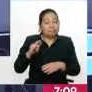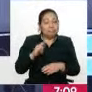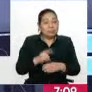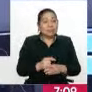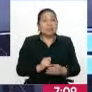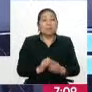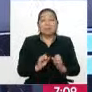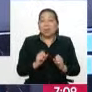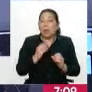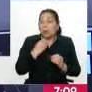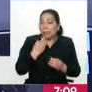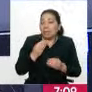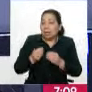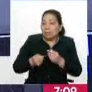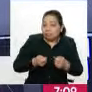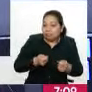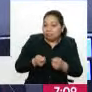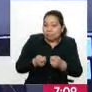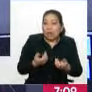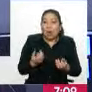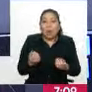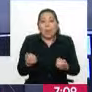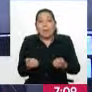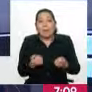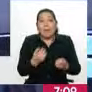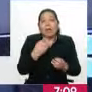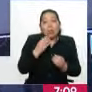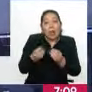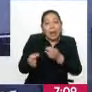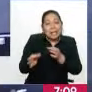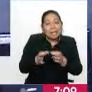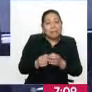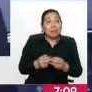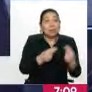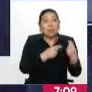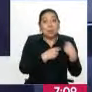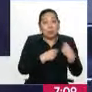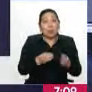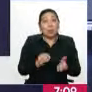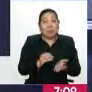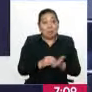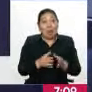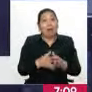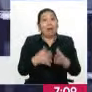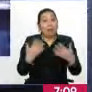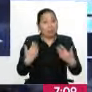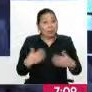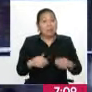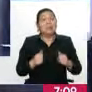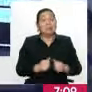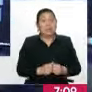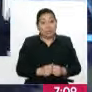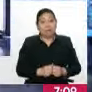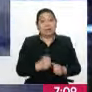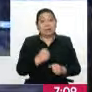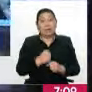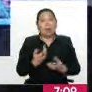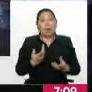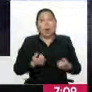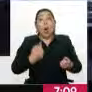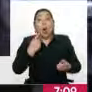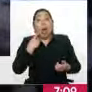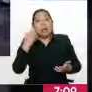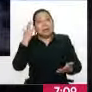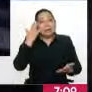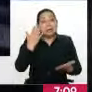se le puede manejar el tránsito de la mejor manera. Es una responsabilidad muy grande, Es una responsabilidad muy grande, así es, así es. No, porque el piloto en ese